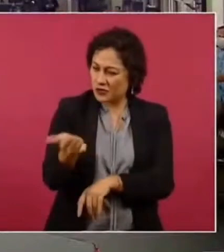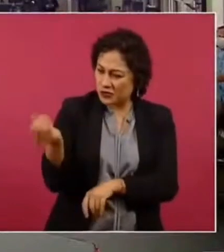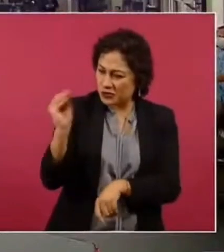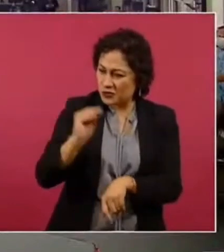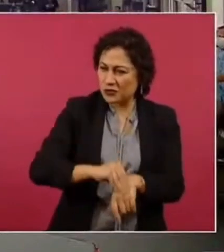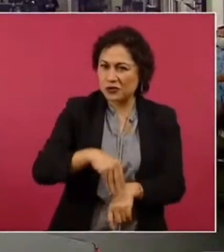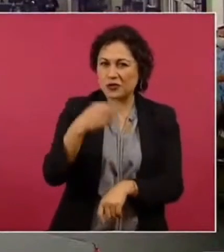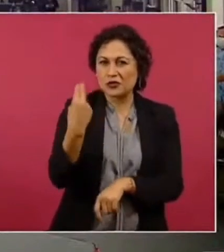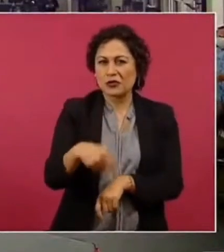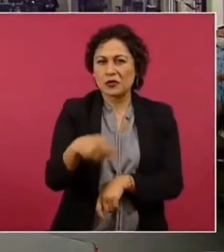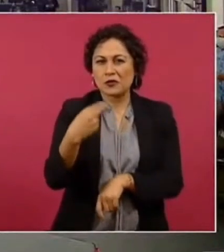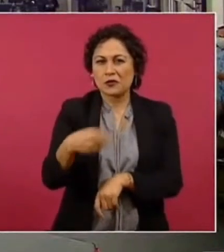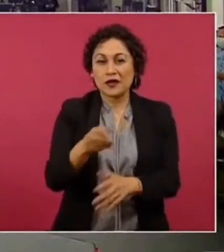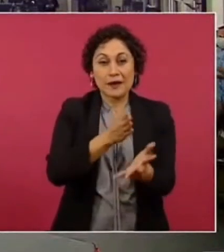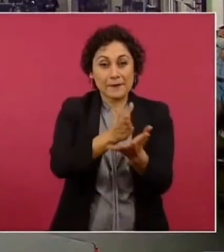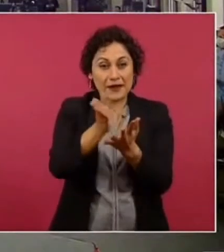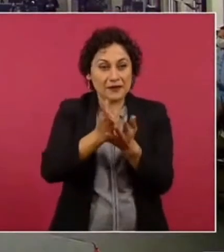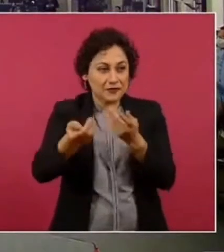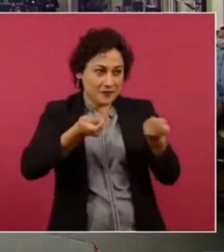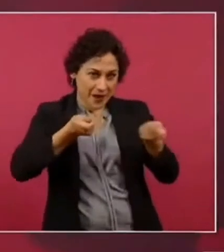¿medios de manipulación? no